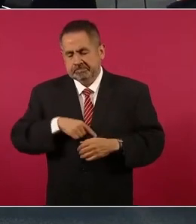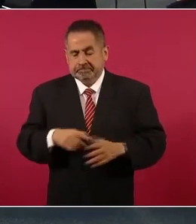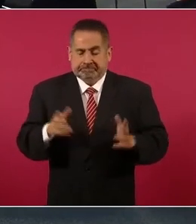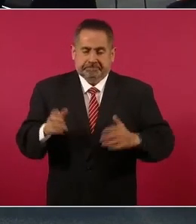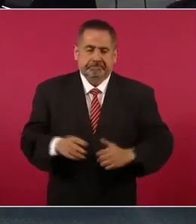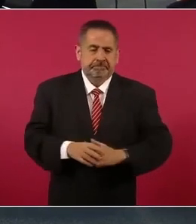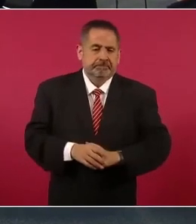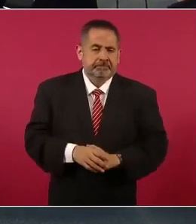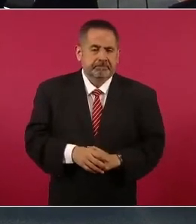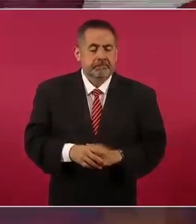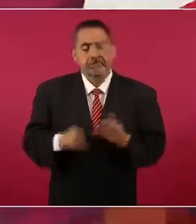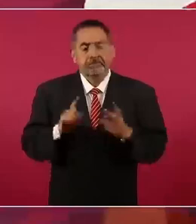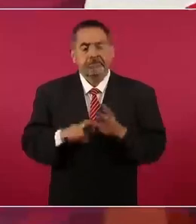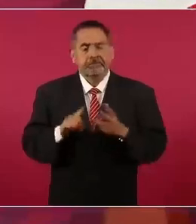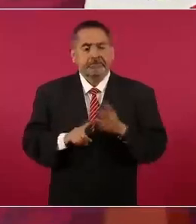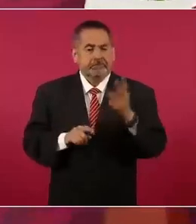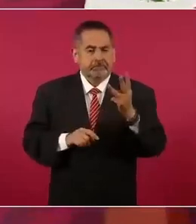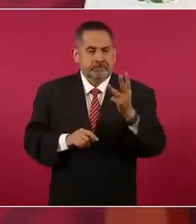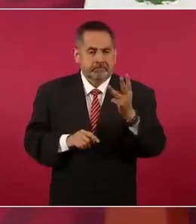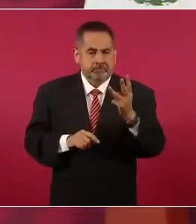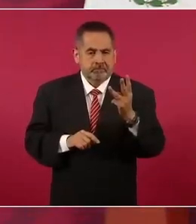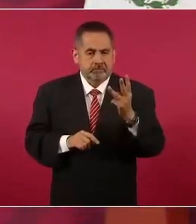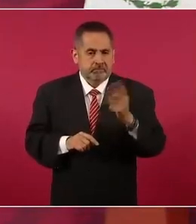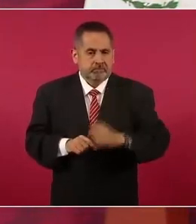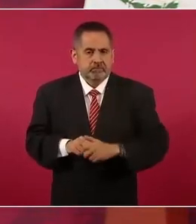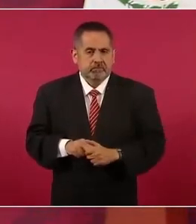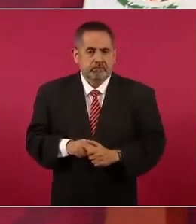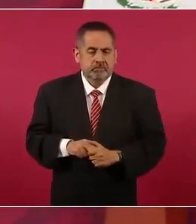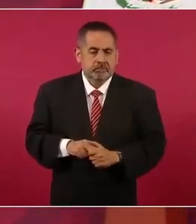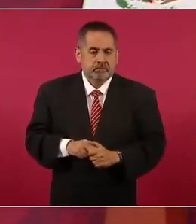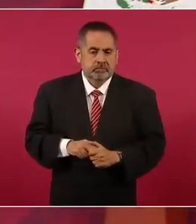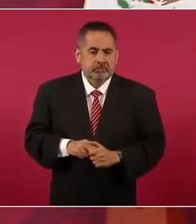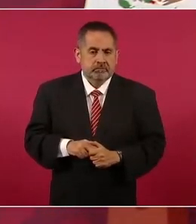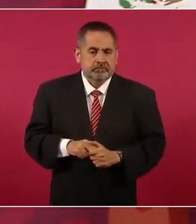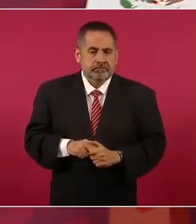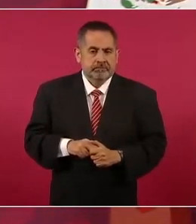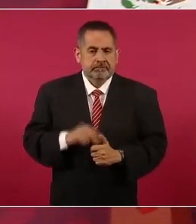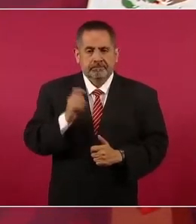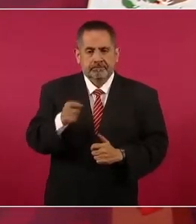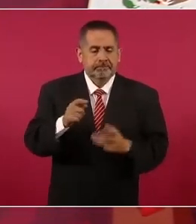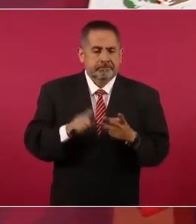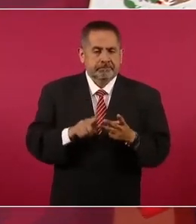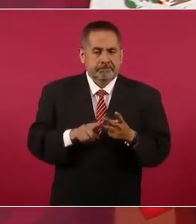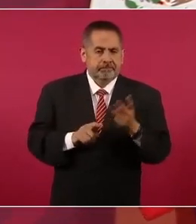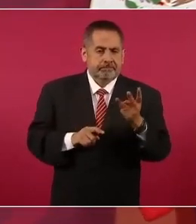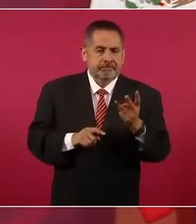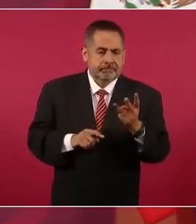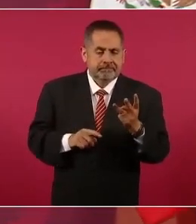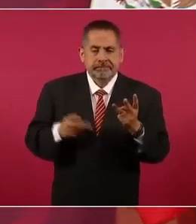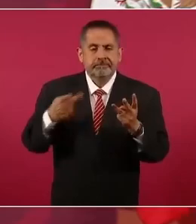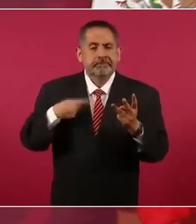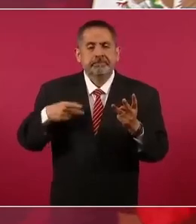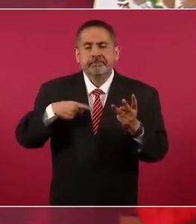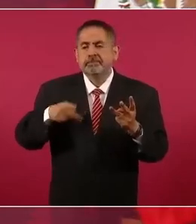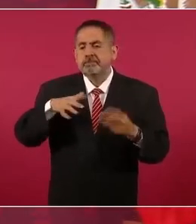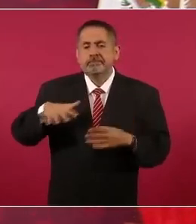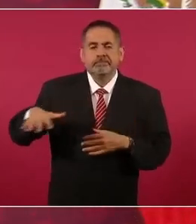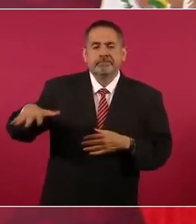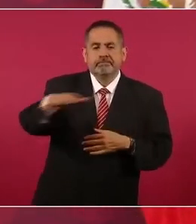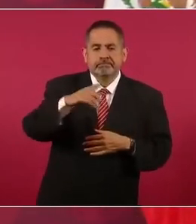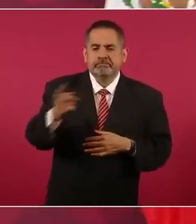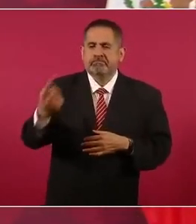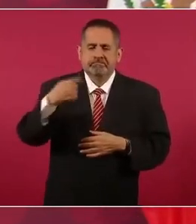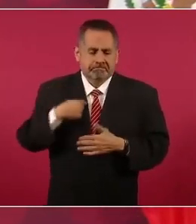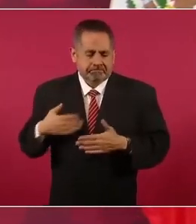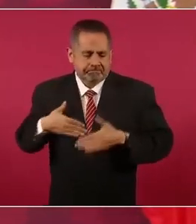Y tercero, que la gente nos tiene